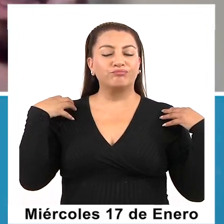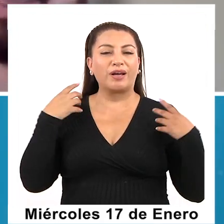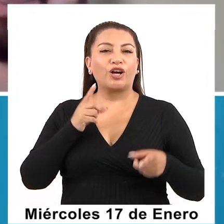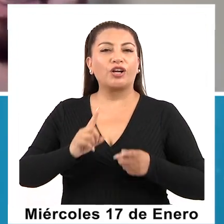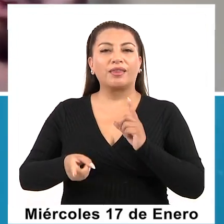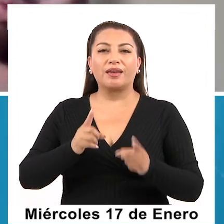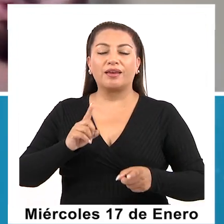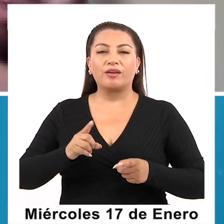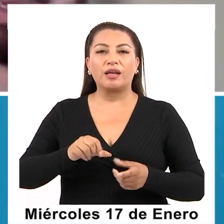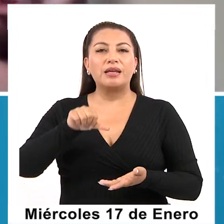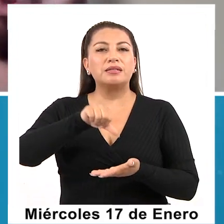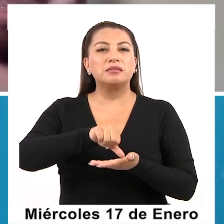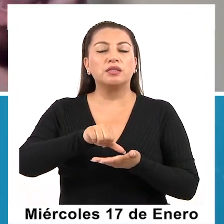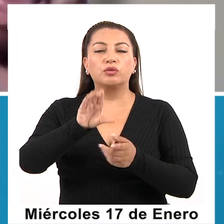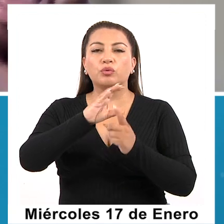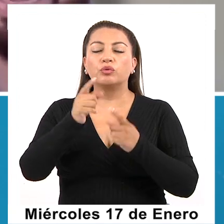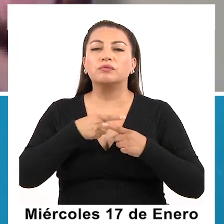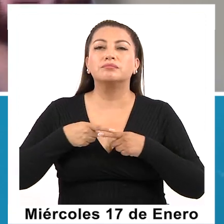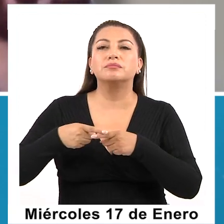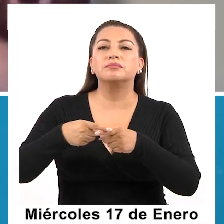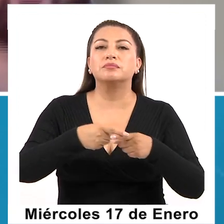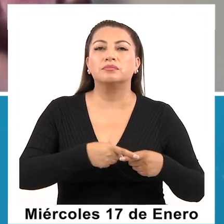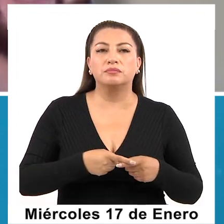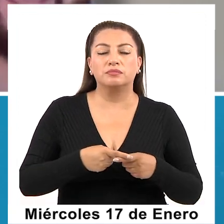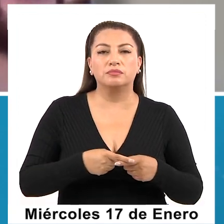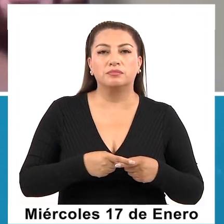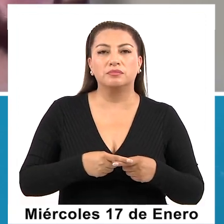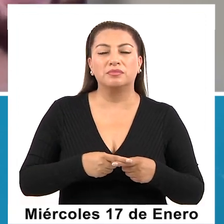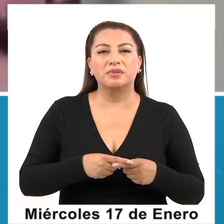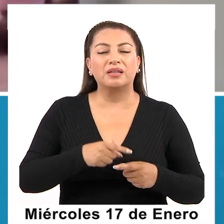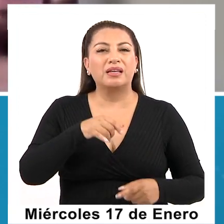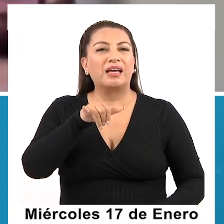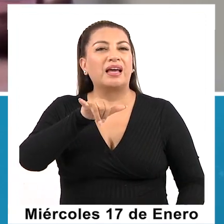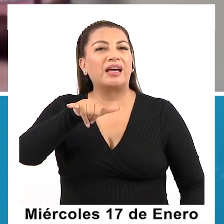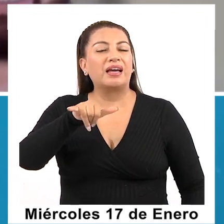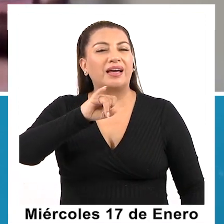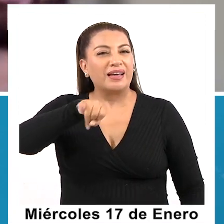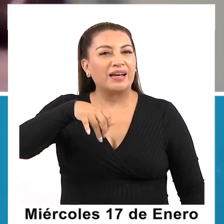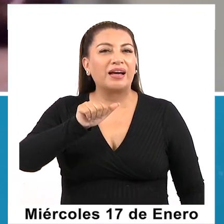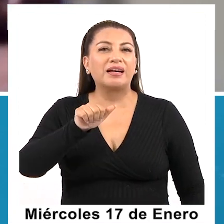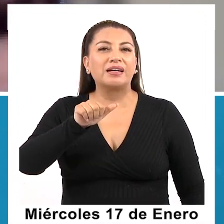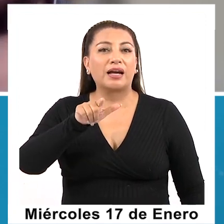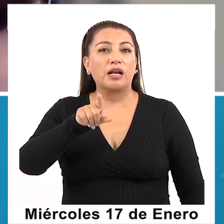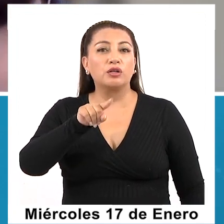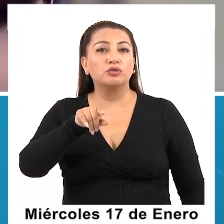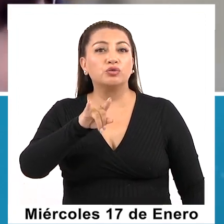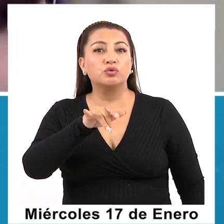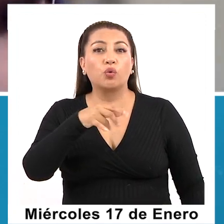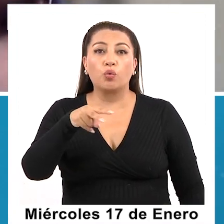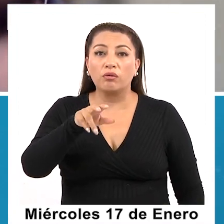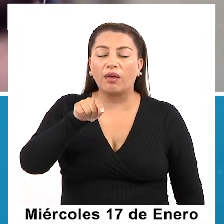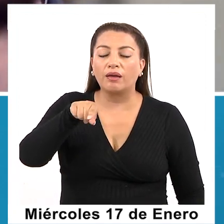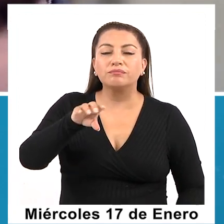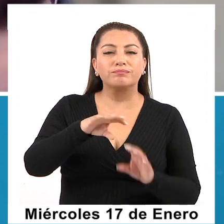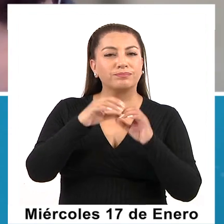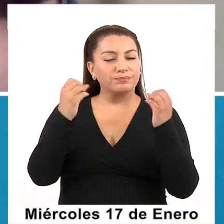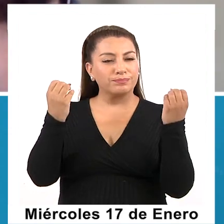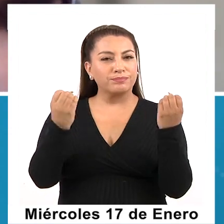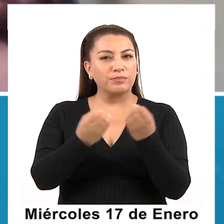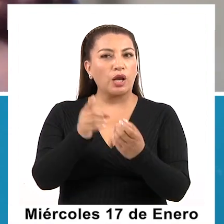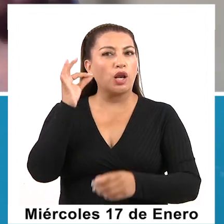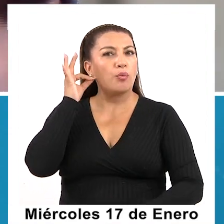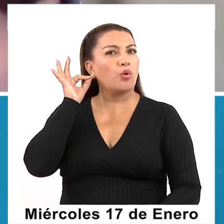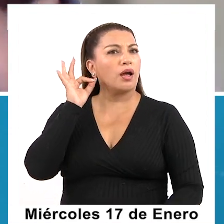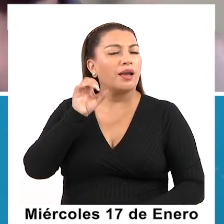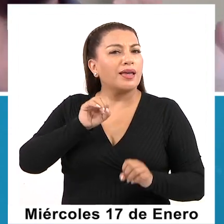de lo que es el Centro Cultural y Social Calzuña. Ella, fíjese usted que a través de esta organización le